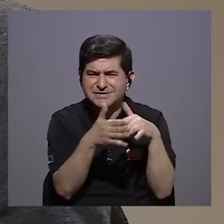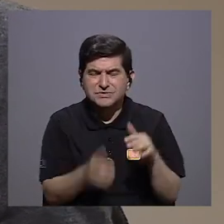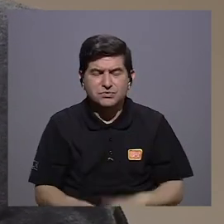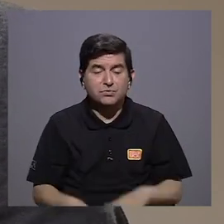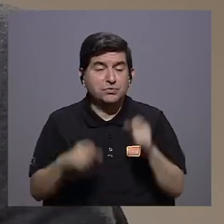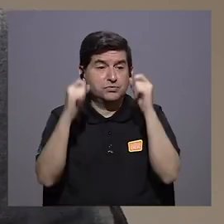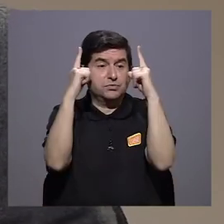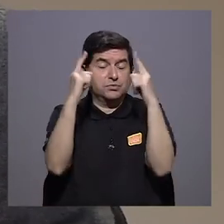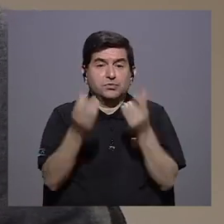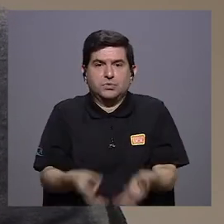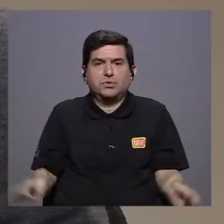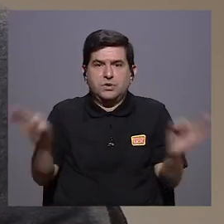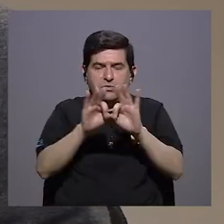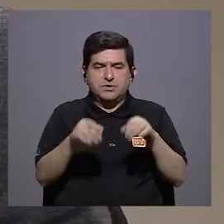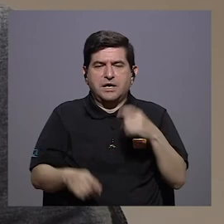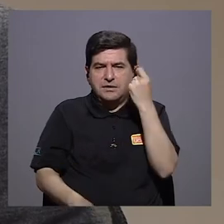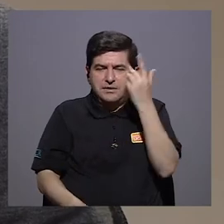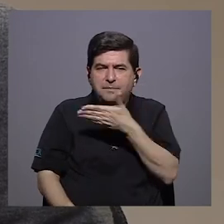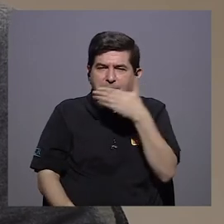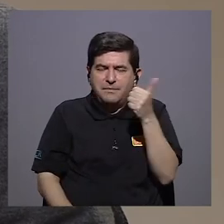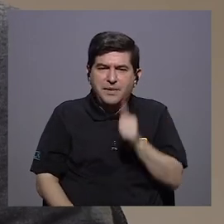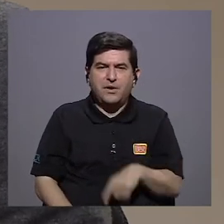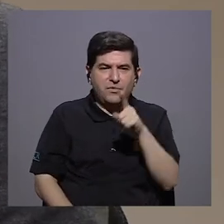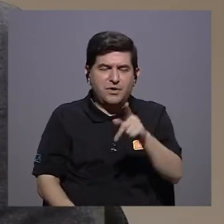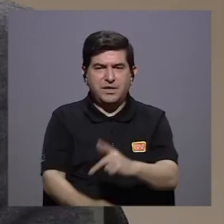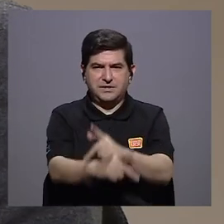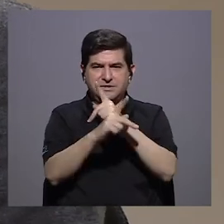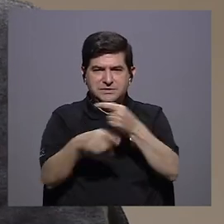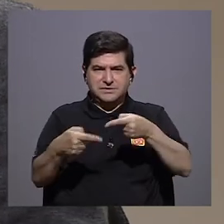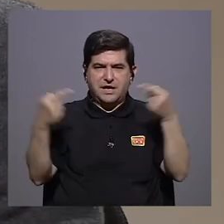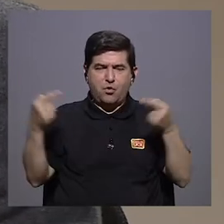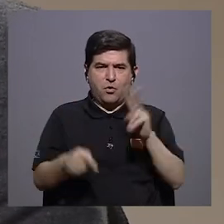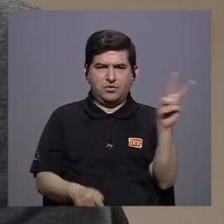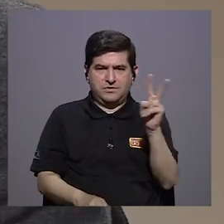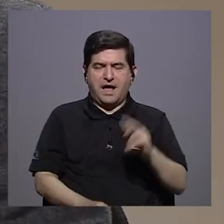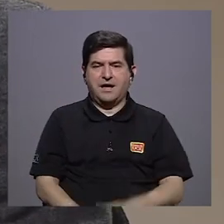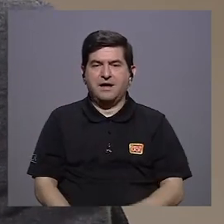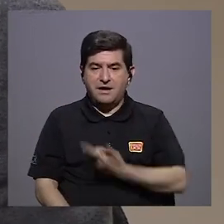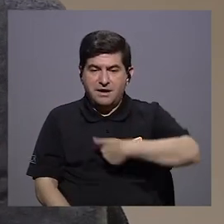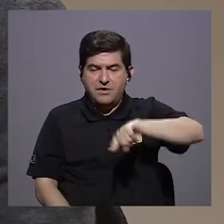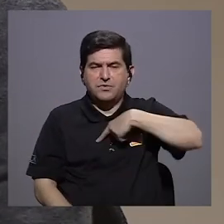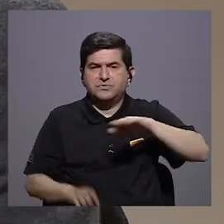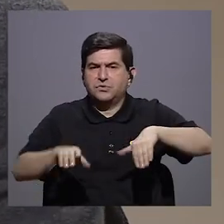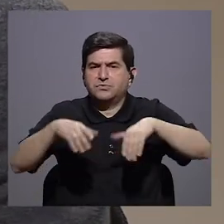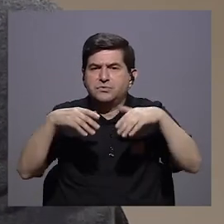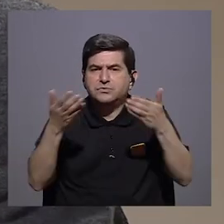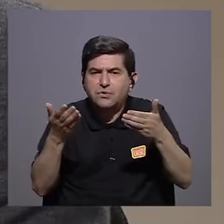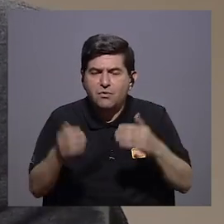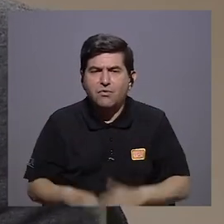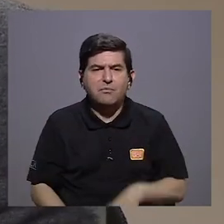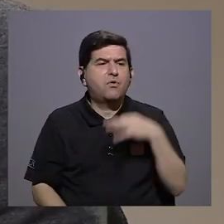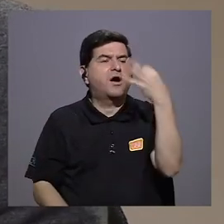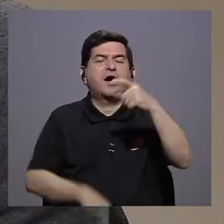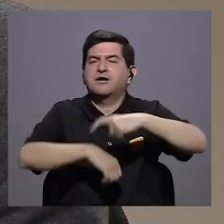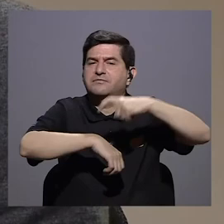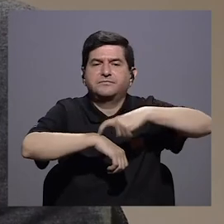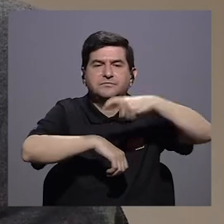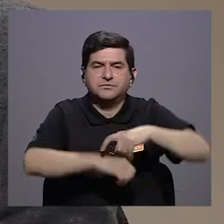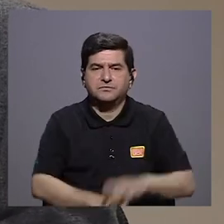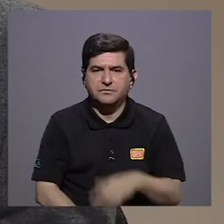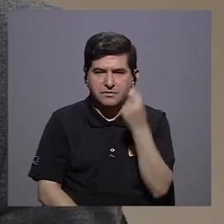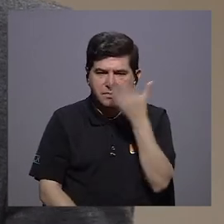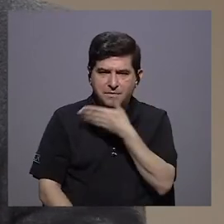increíblemente importantes sucediendo para entender mejor la inmunidad contra este virus, es decir, cómo nos protegemos contra este virus en un futuro,